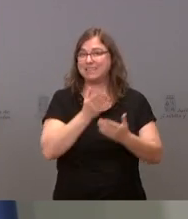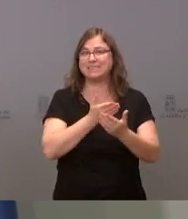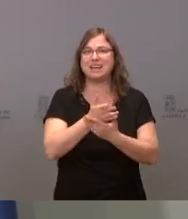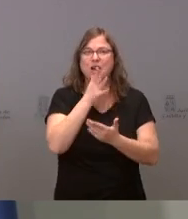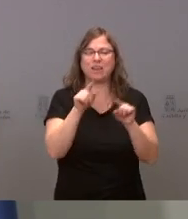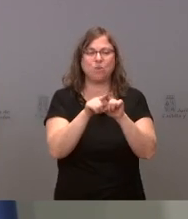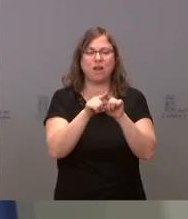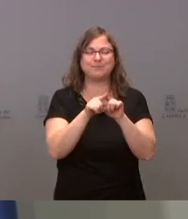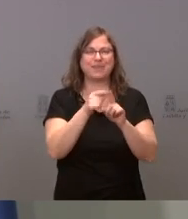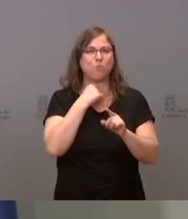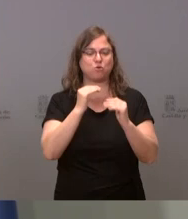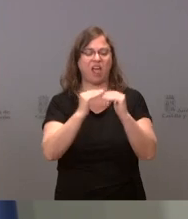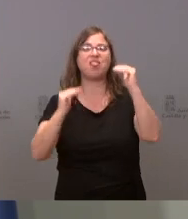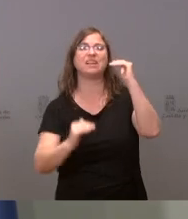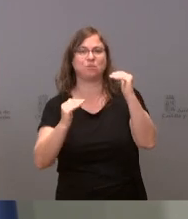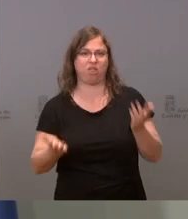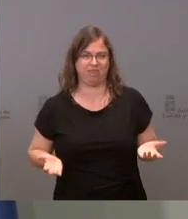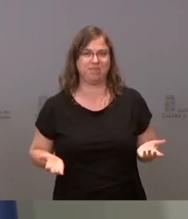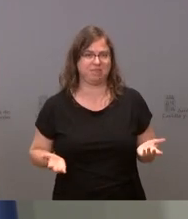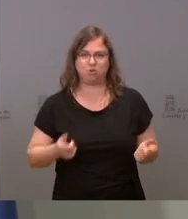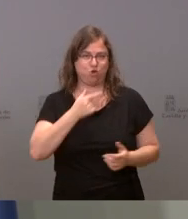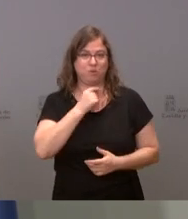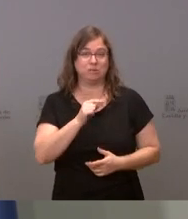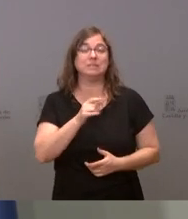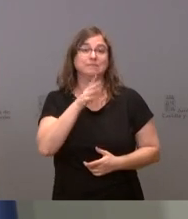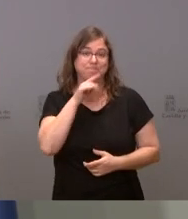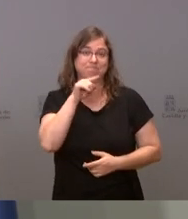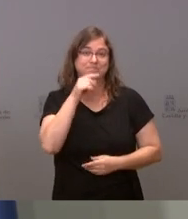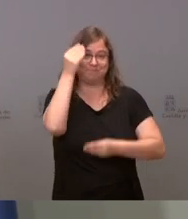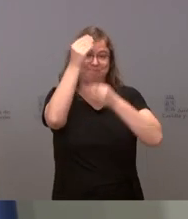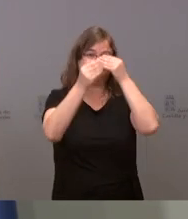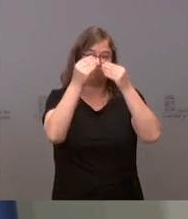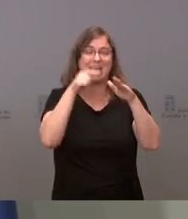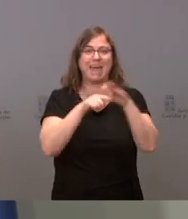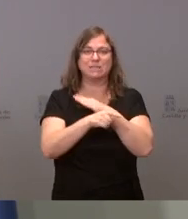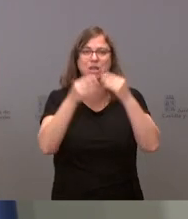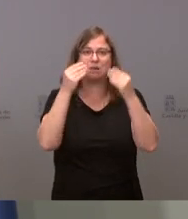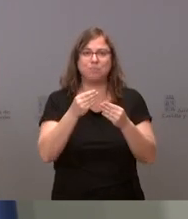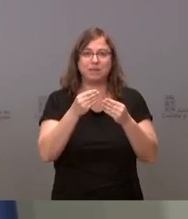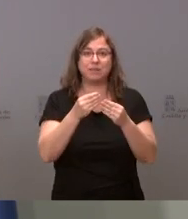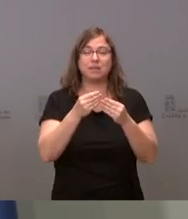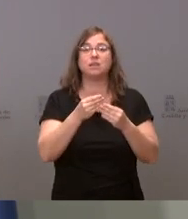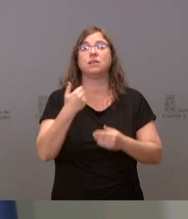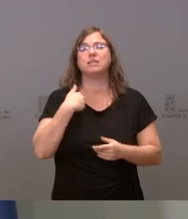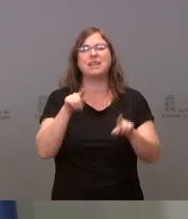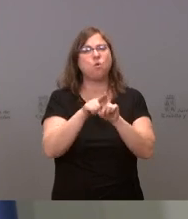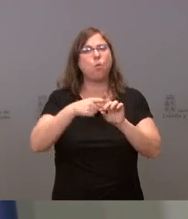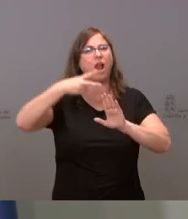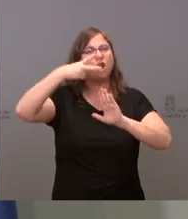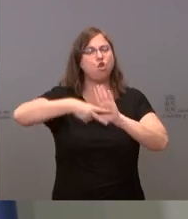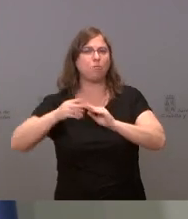la desigualdad. Y yo creo que eso es una de las cosas que debería de gestionarse en el interterritorial como una norma